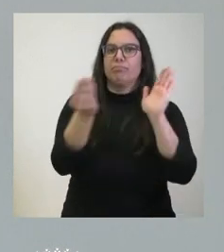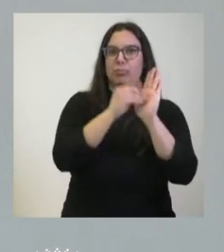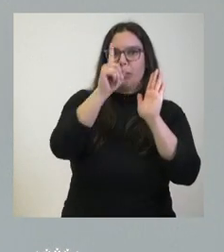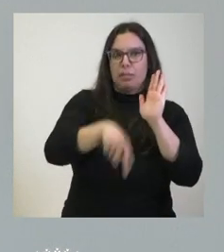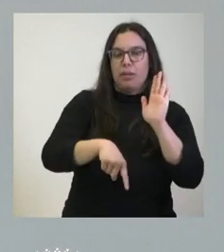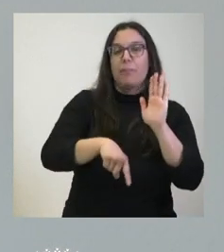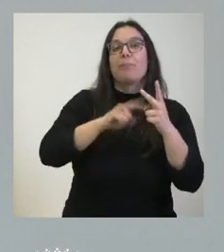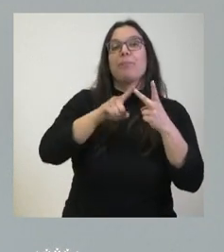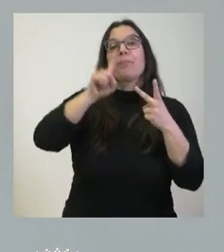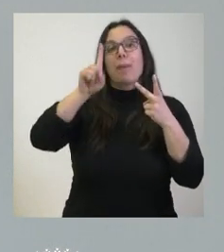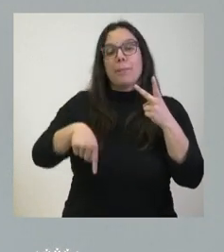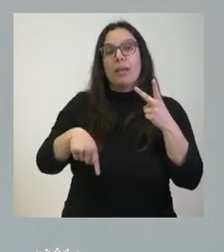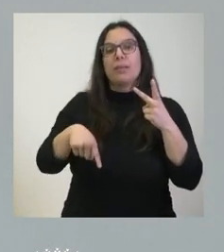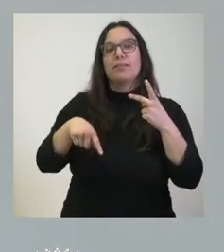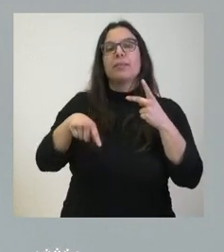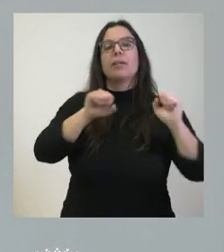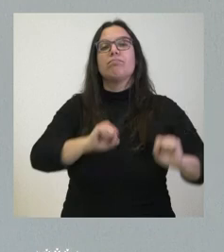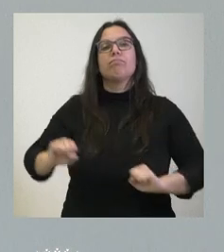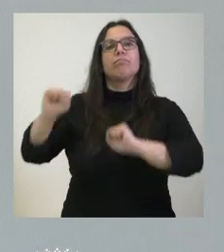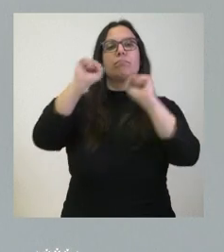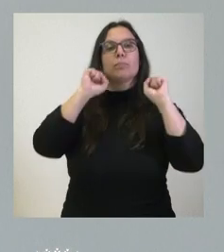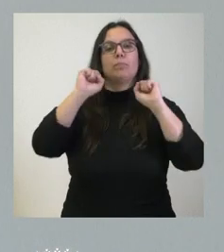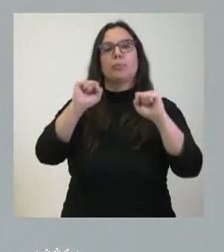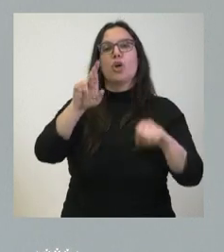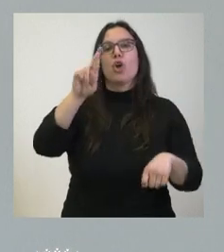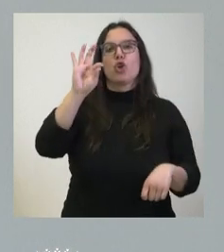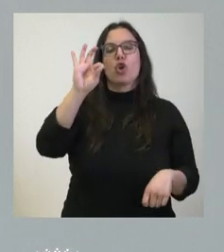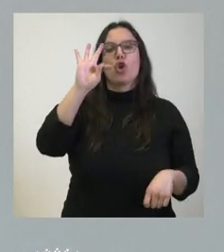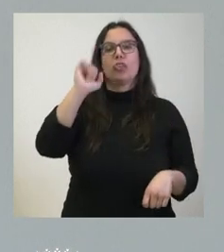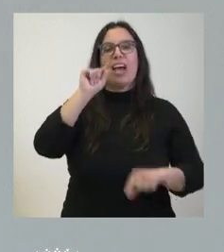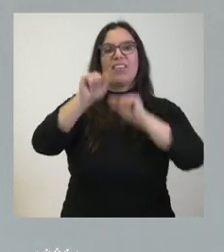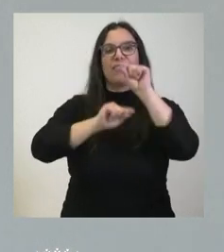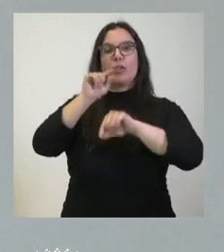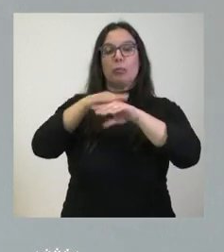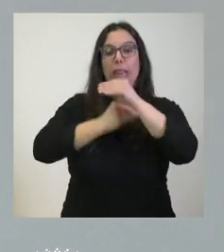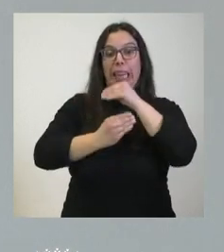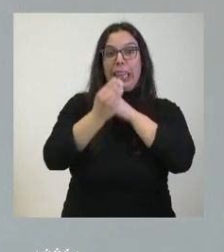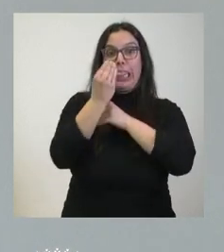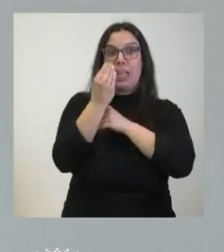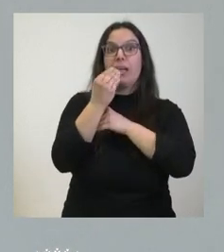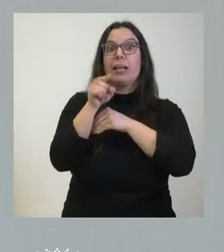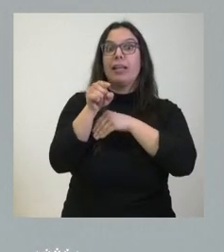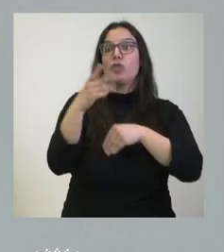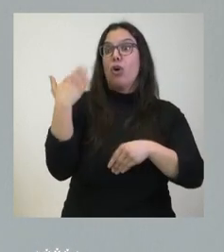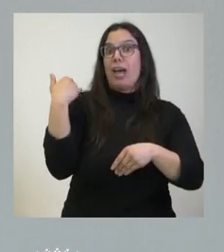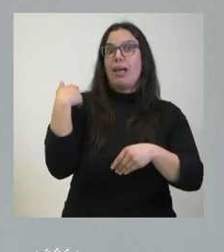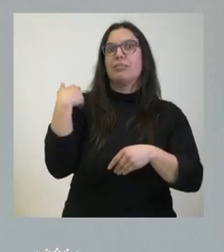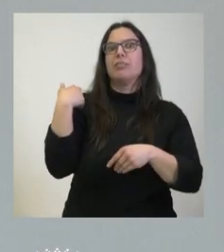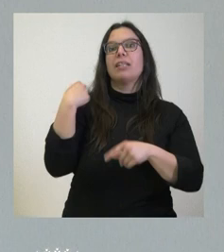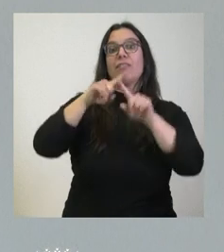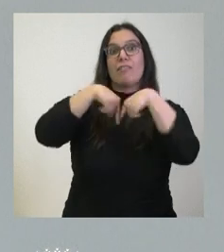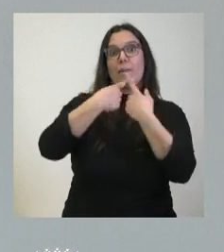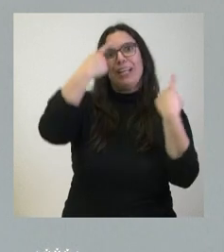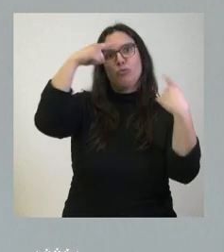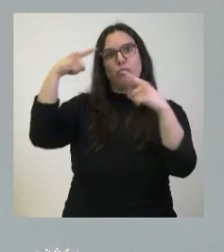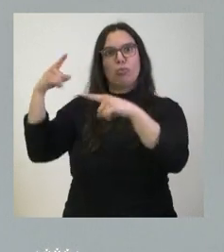la inmunización frente al rotavirus para los recién nacidos que este era un coste que anteriormente muchas familias